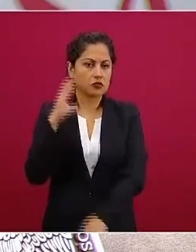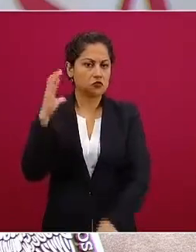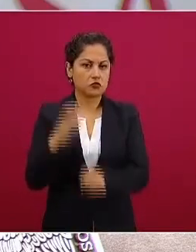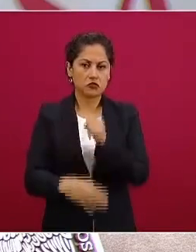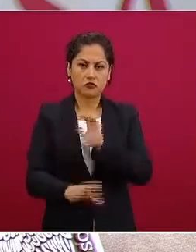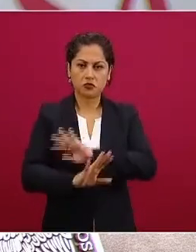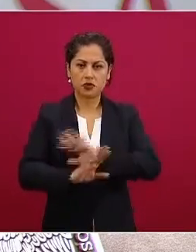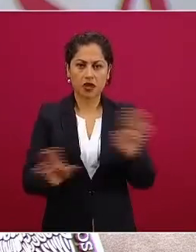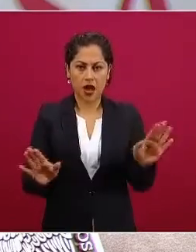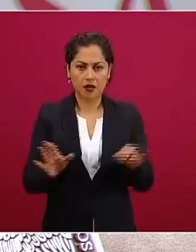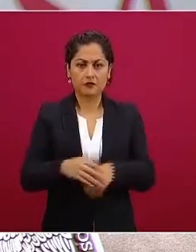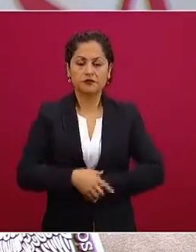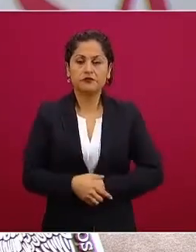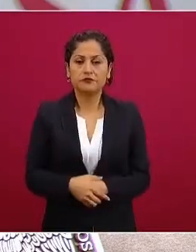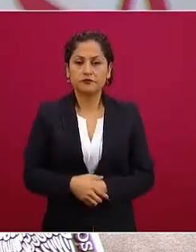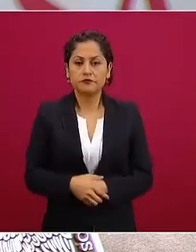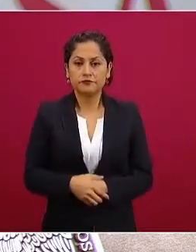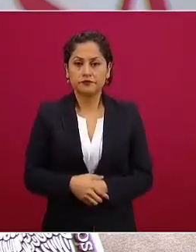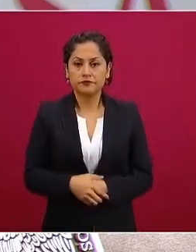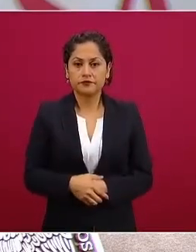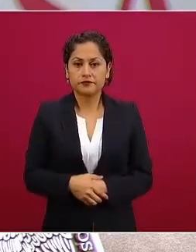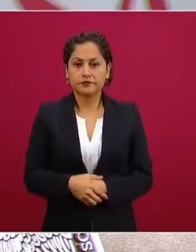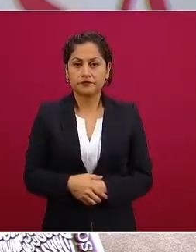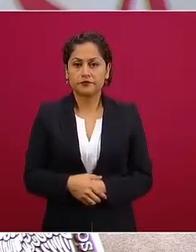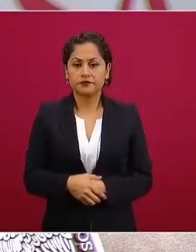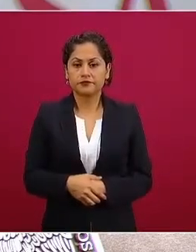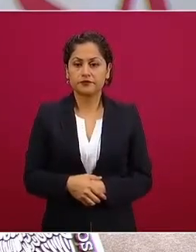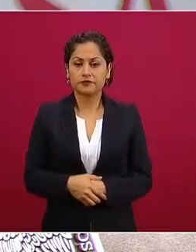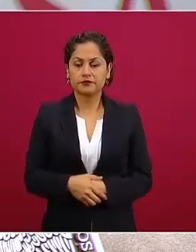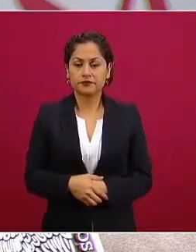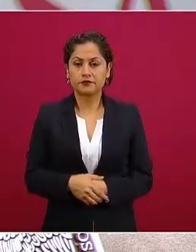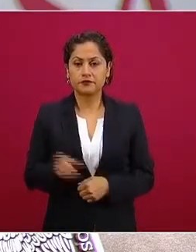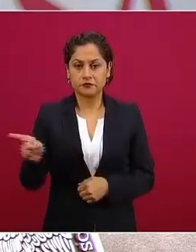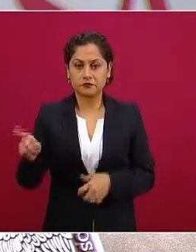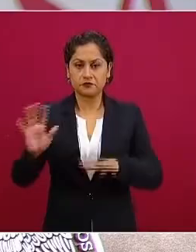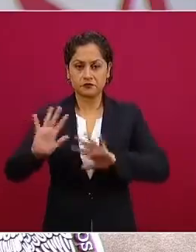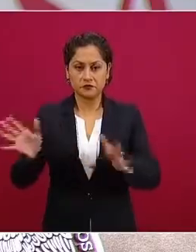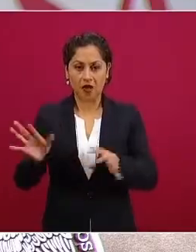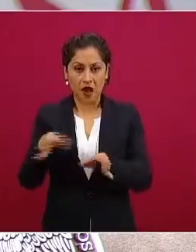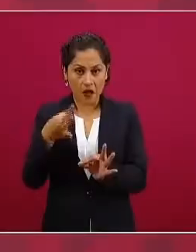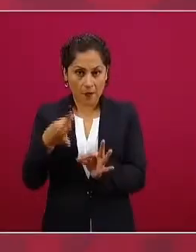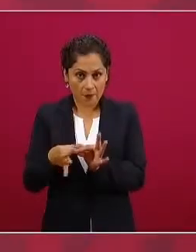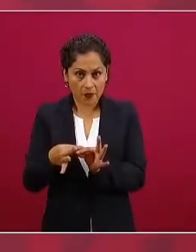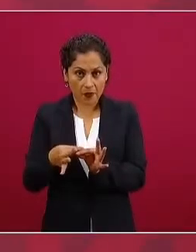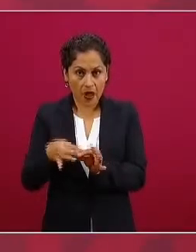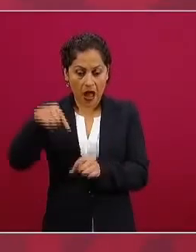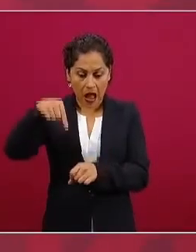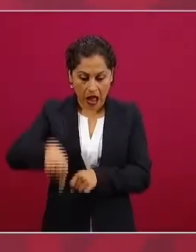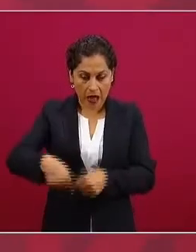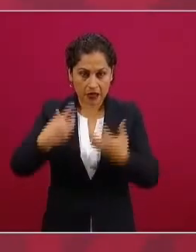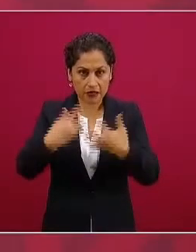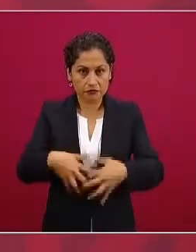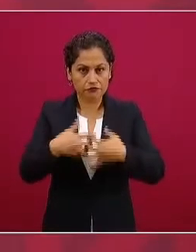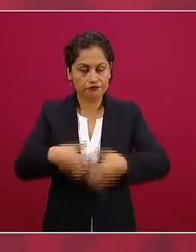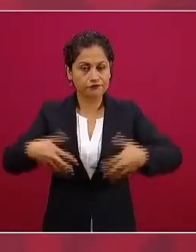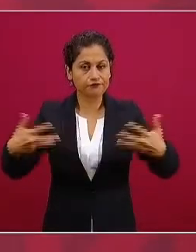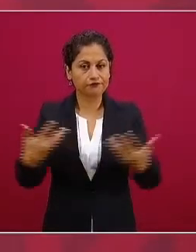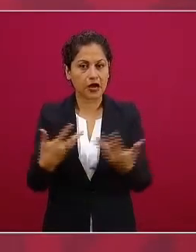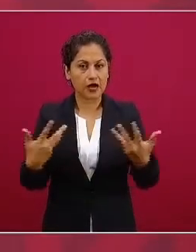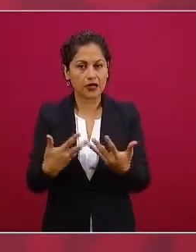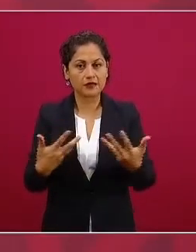se va ya a producir este ventilador en México y